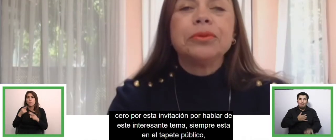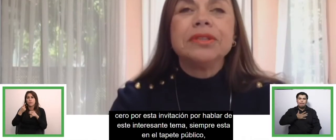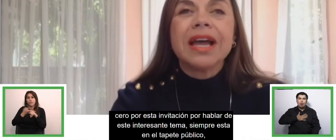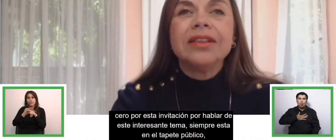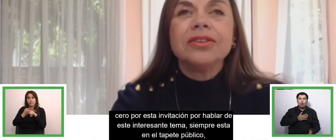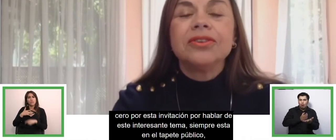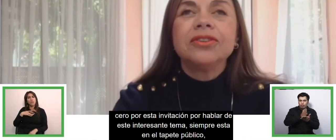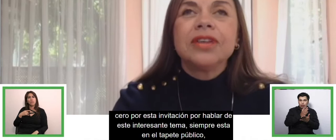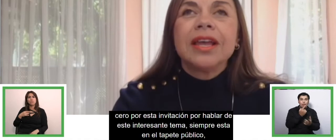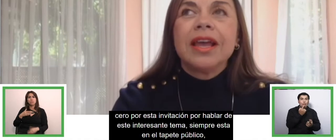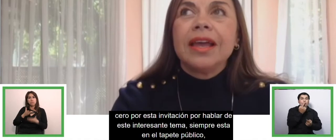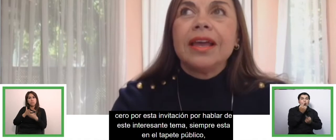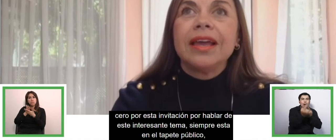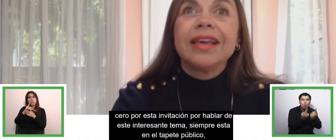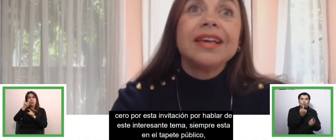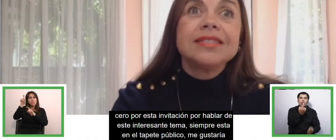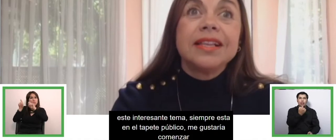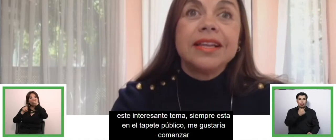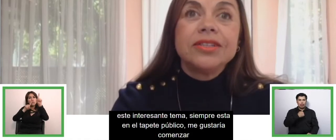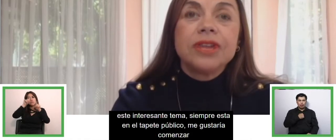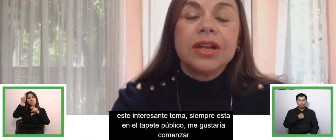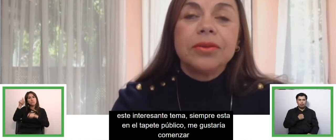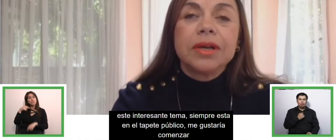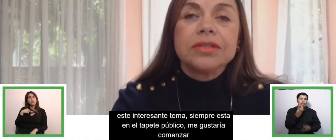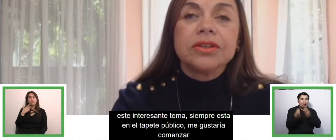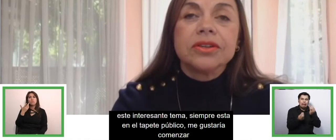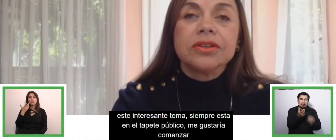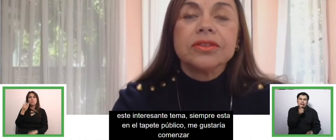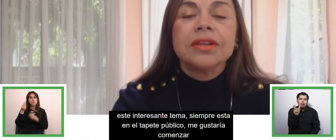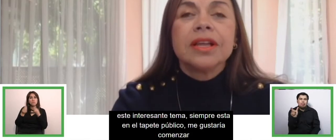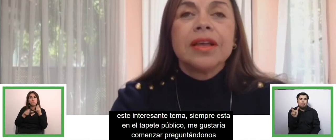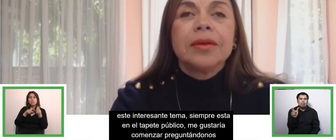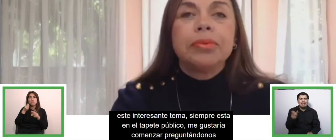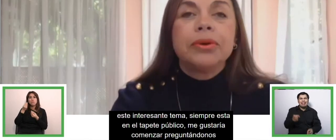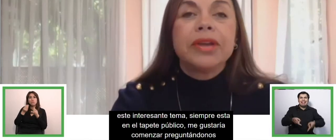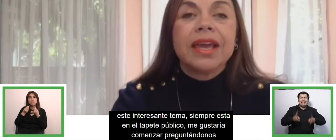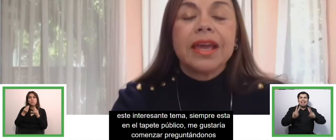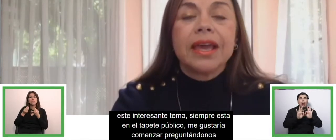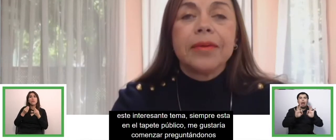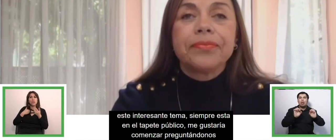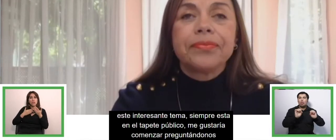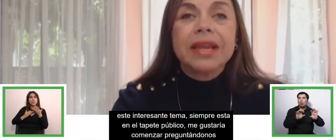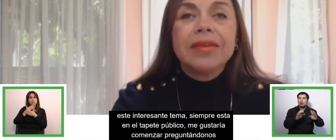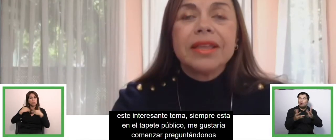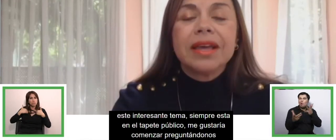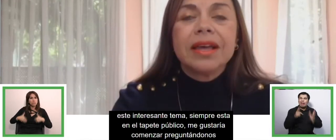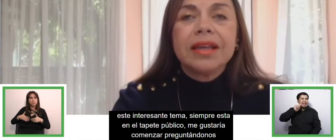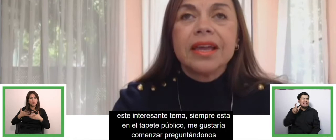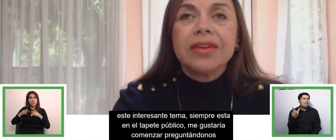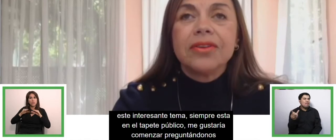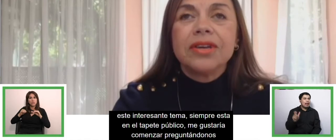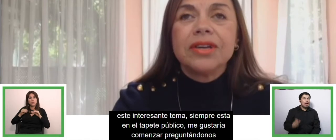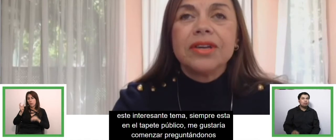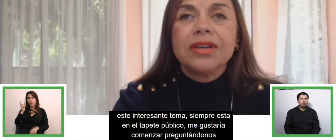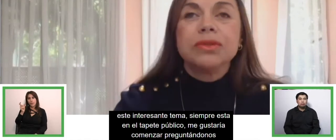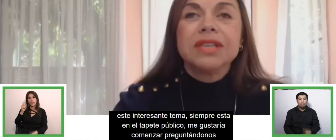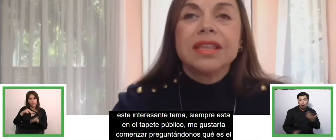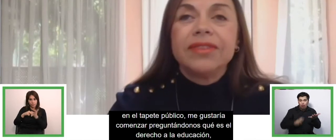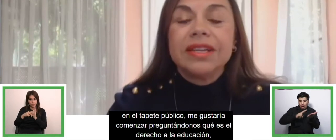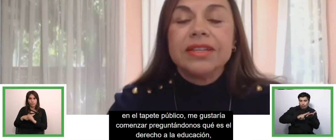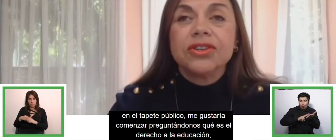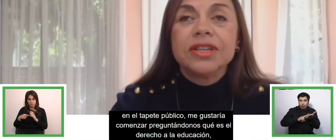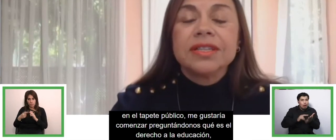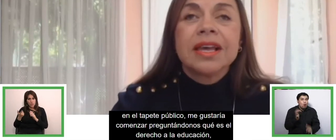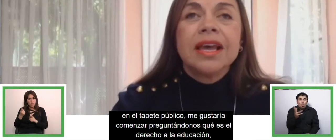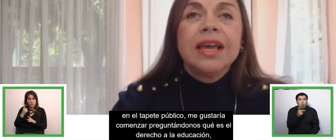preguntándonos qué es el derecho a la educación, ¿no? Porque la verdad es que no existen